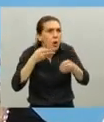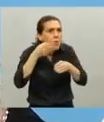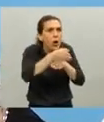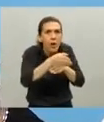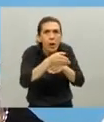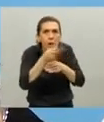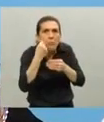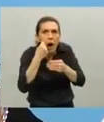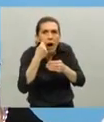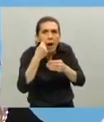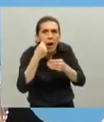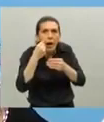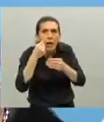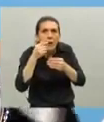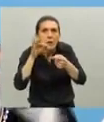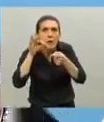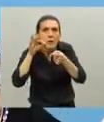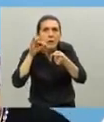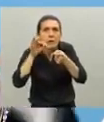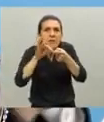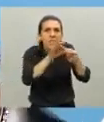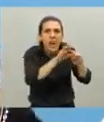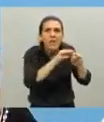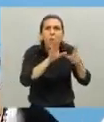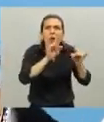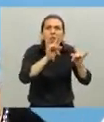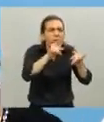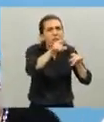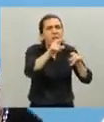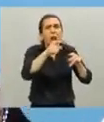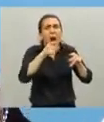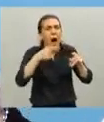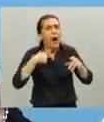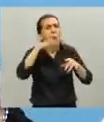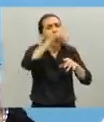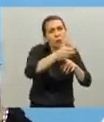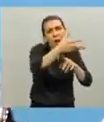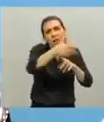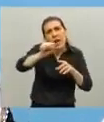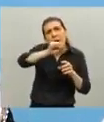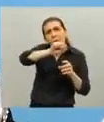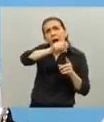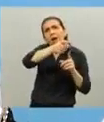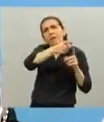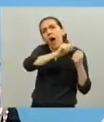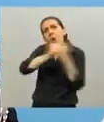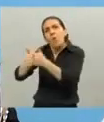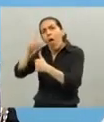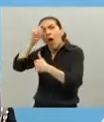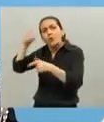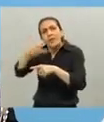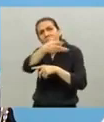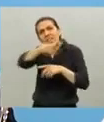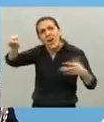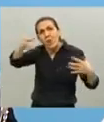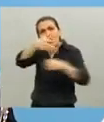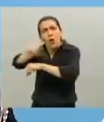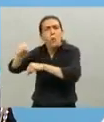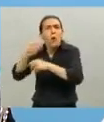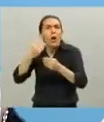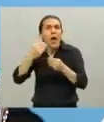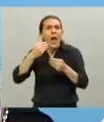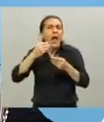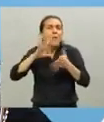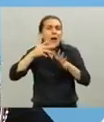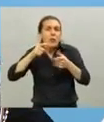Porque para muchos era muy incordioso llevarlo hasta los hospitales para hacerlo, solo porque el test hasta el día de hoy demora entre 8 y